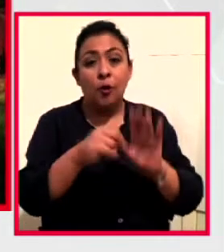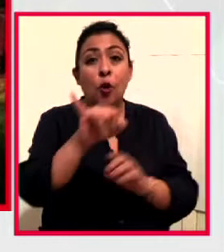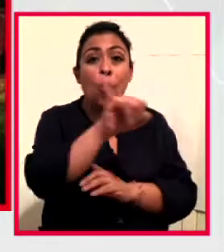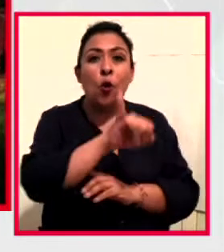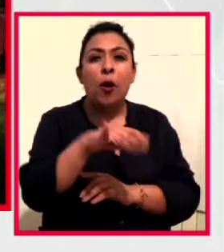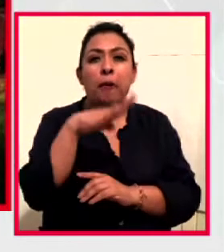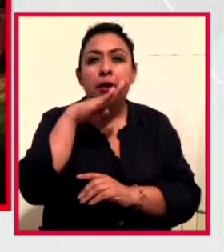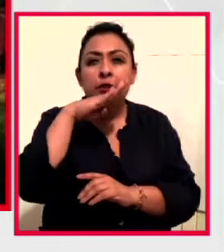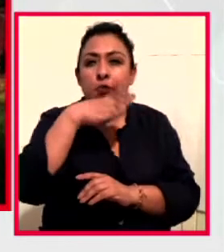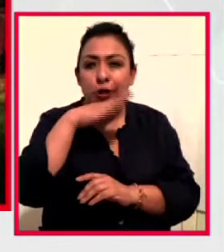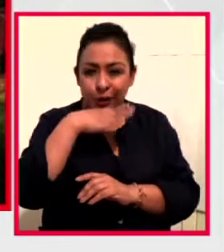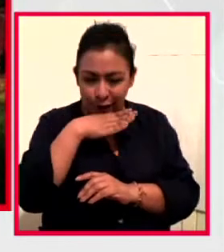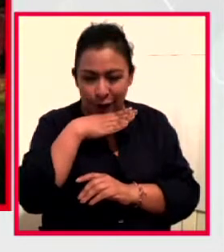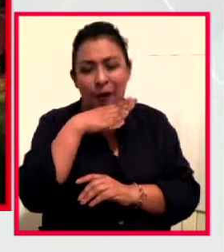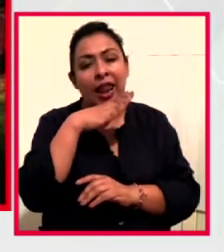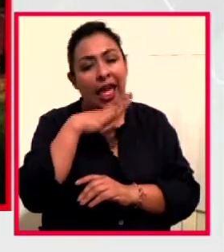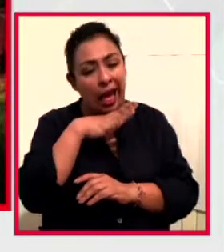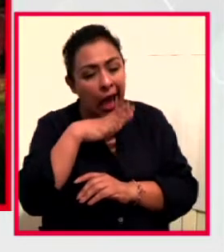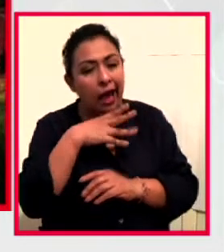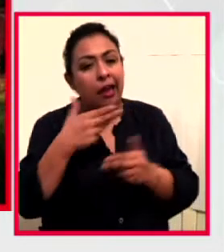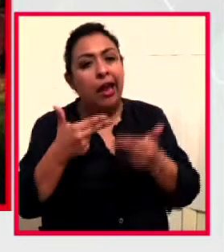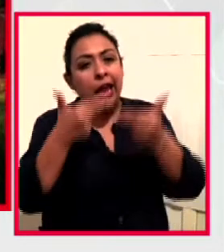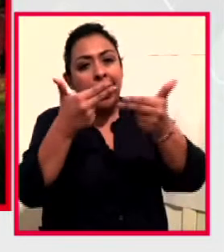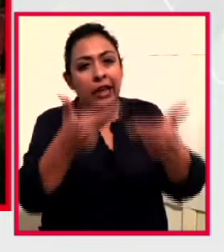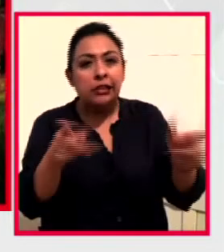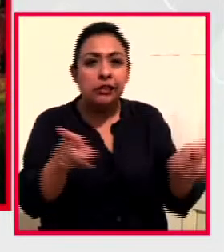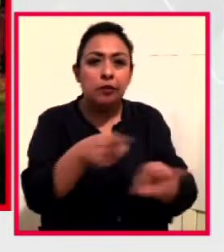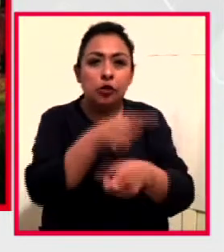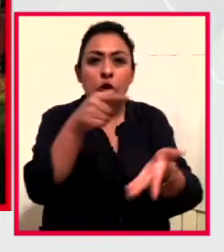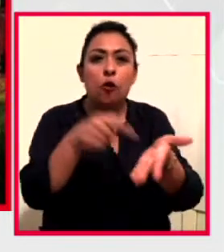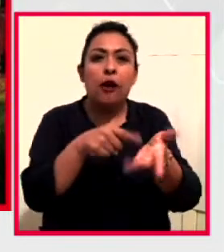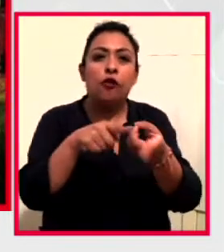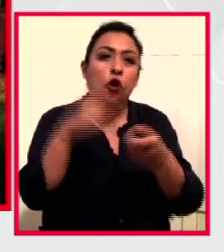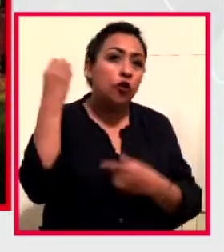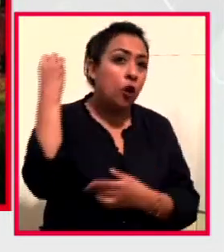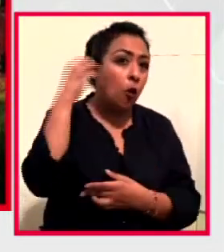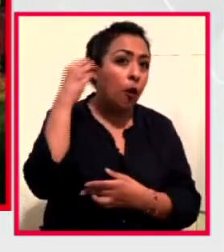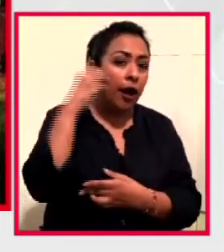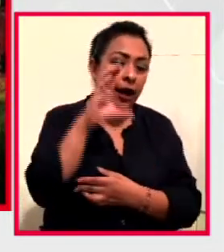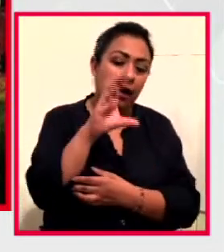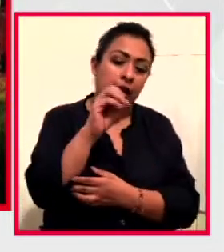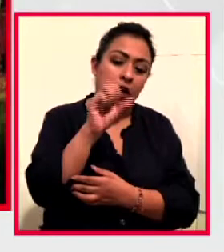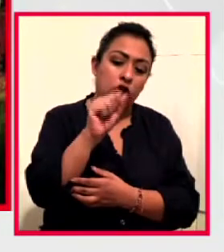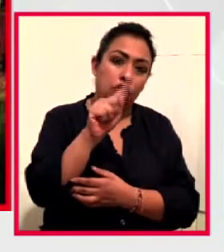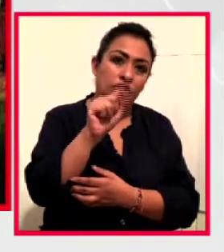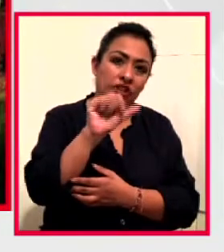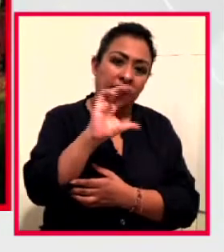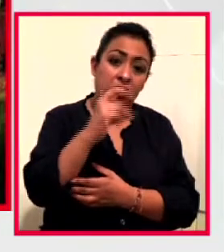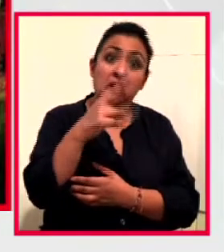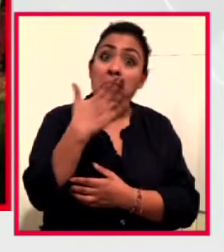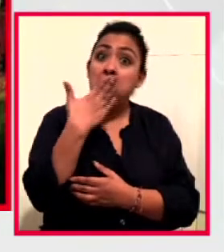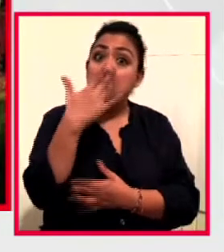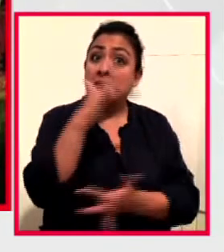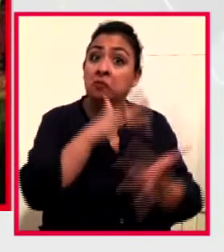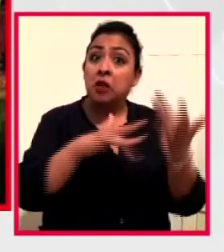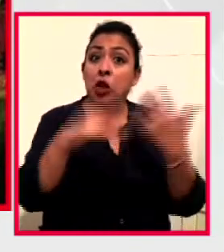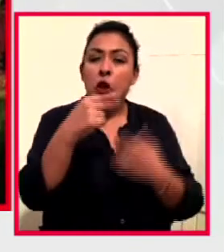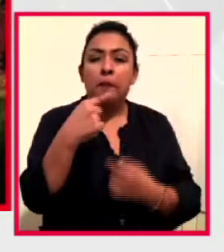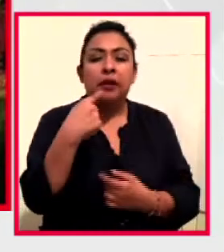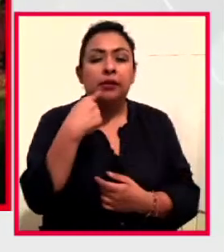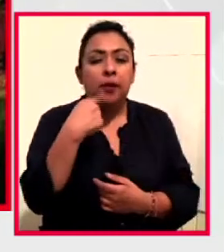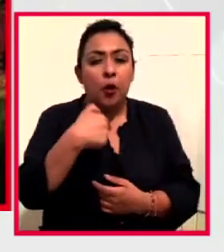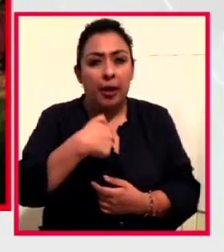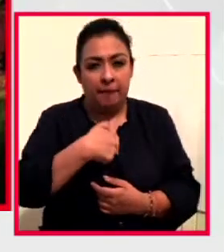donde comparten esta herencia musical de la Costa Chica de Oaxaca, que les ha ido a propósito muy bien con este álbum Sabor a Mí y de esto nos van a